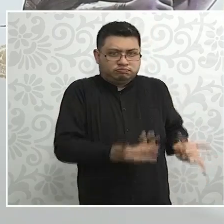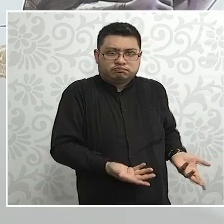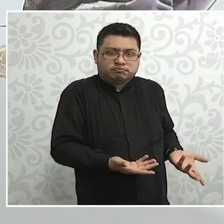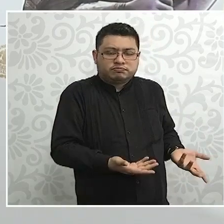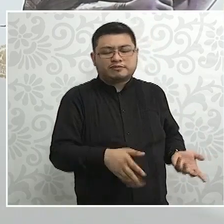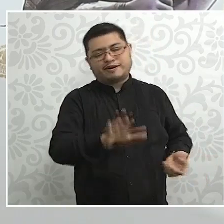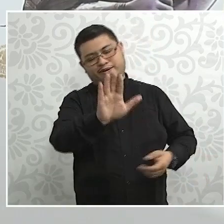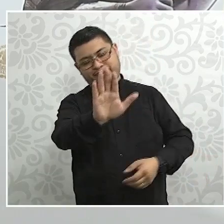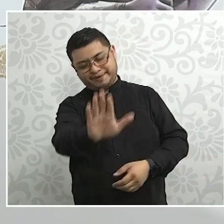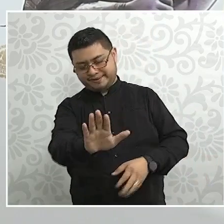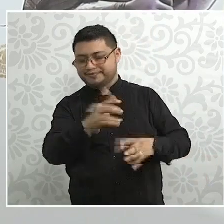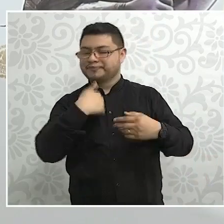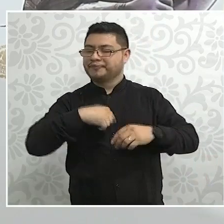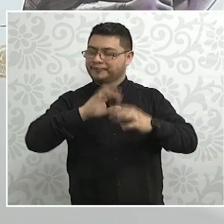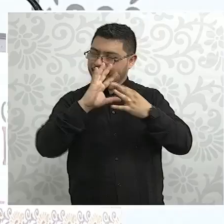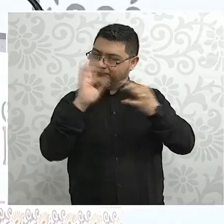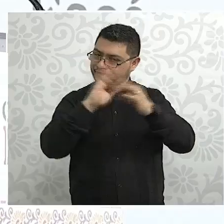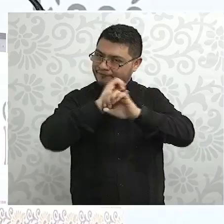por qué.